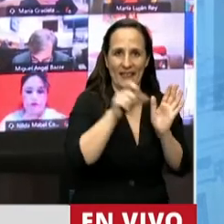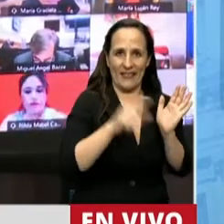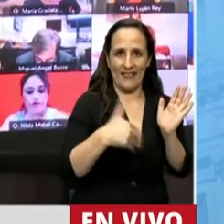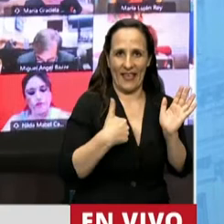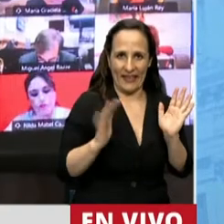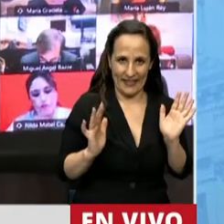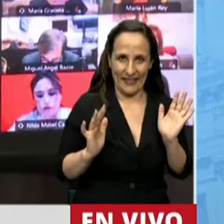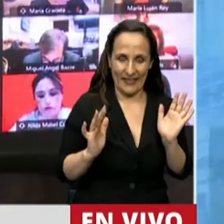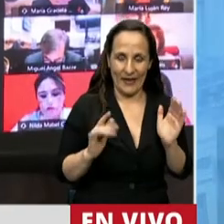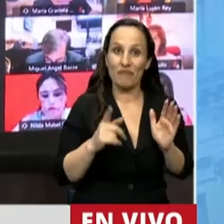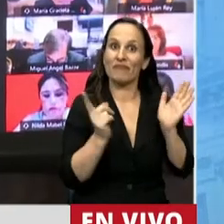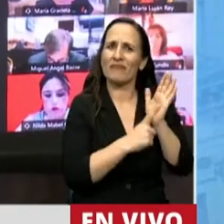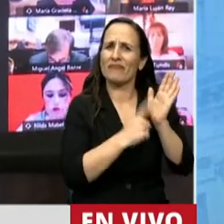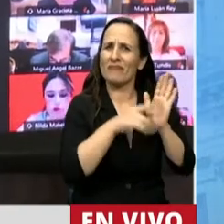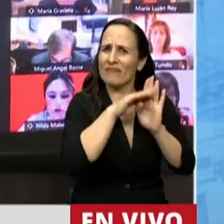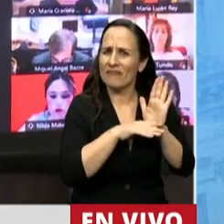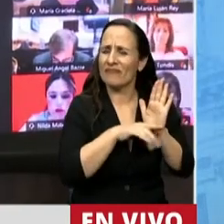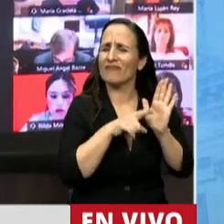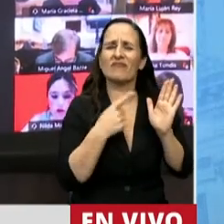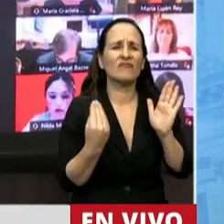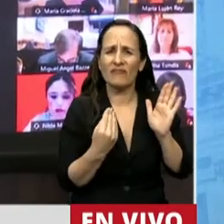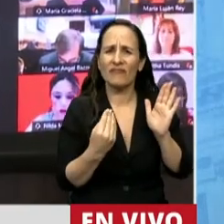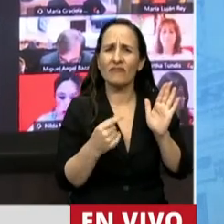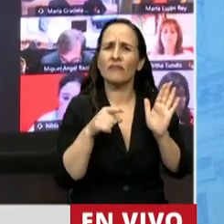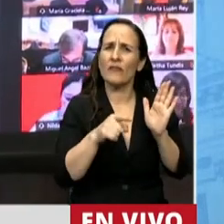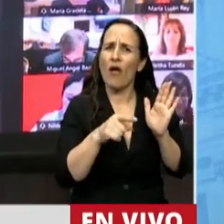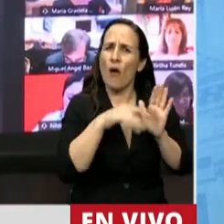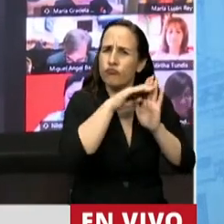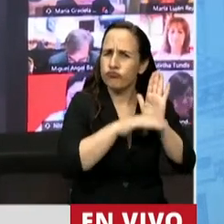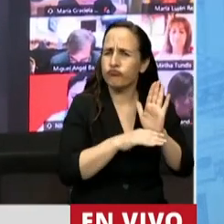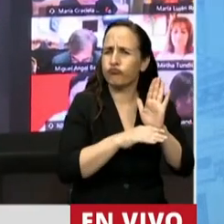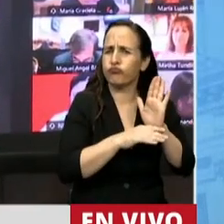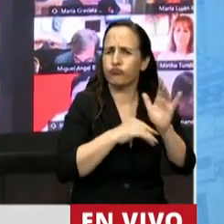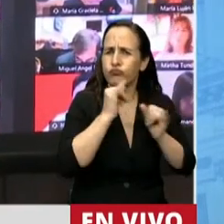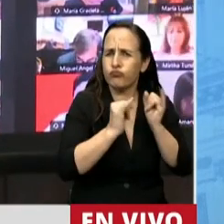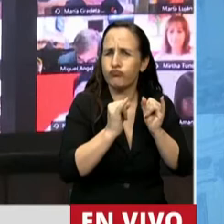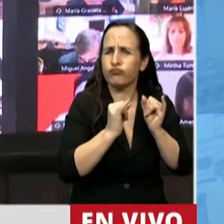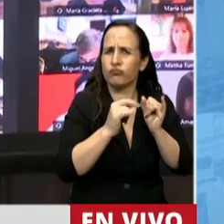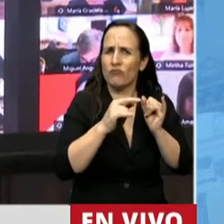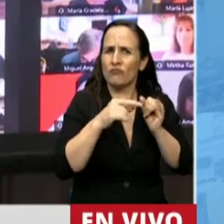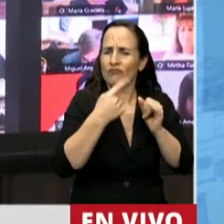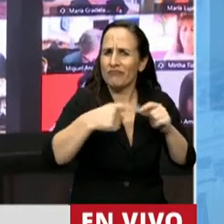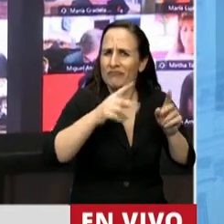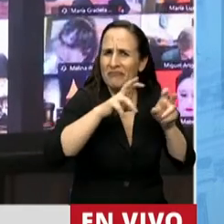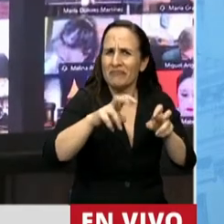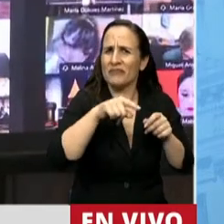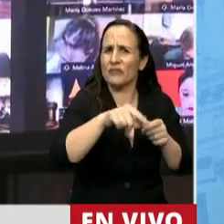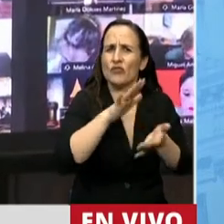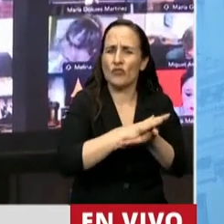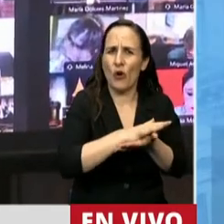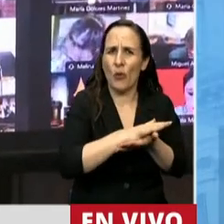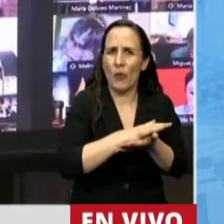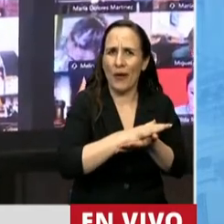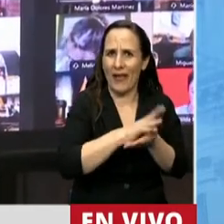Y es una norma que se caracteriza por su gran amplitud, por ser una norma muy ambiciosa en materia de lo que pretende